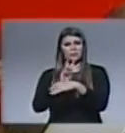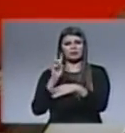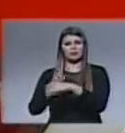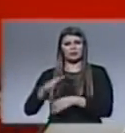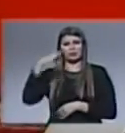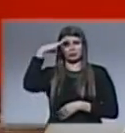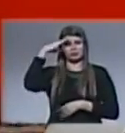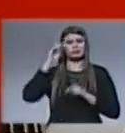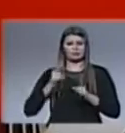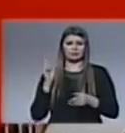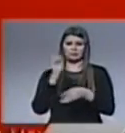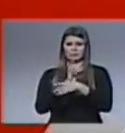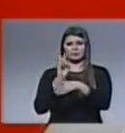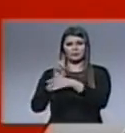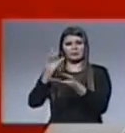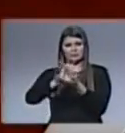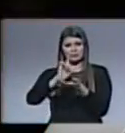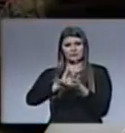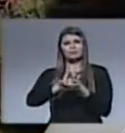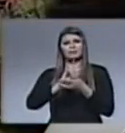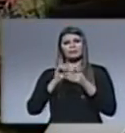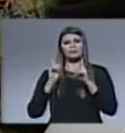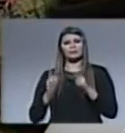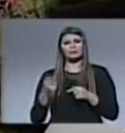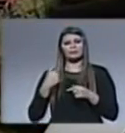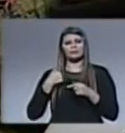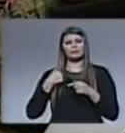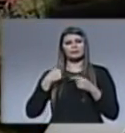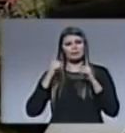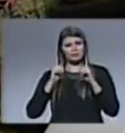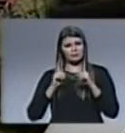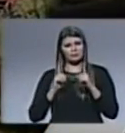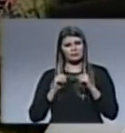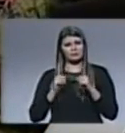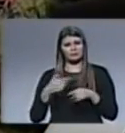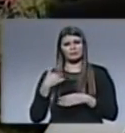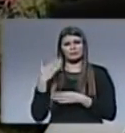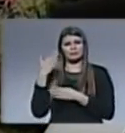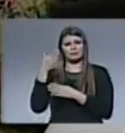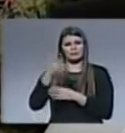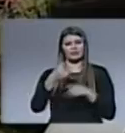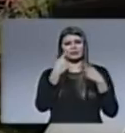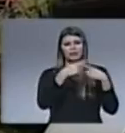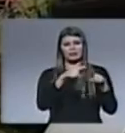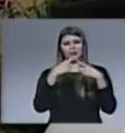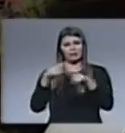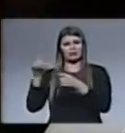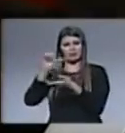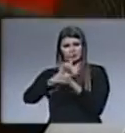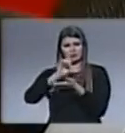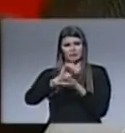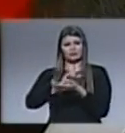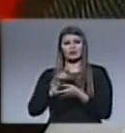cuartel militar y nos vamos también así en diferentes lugares.